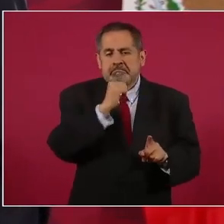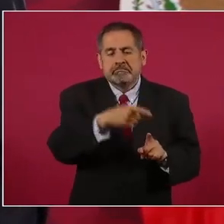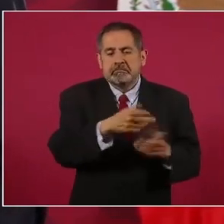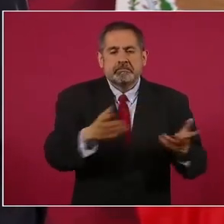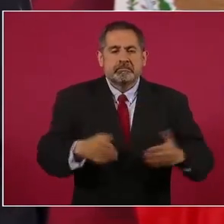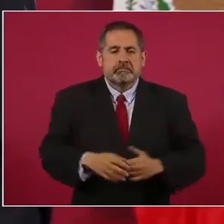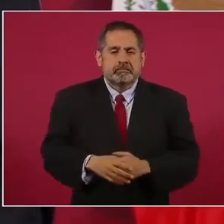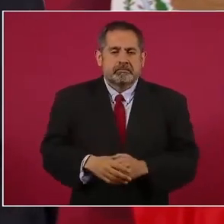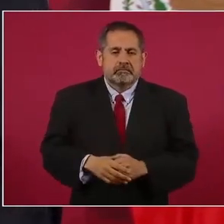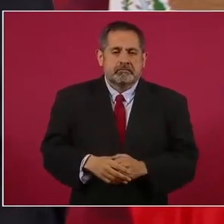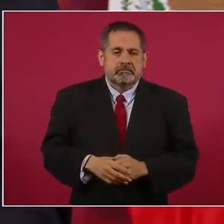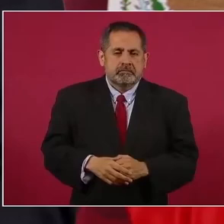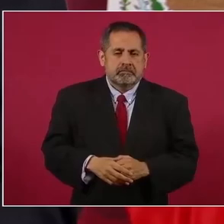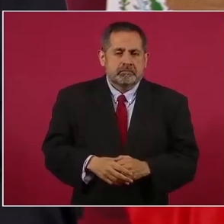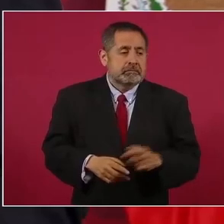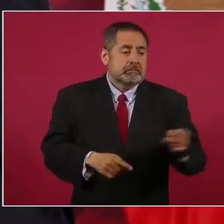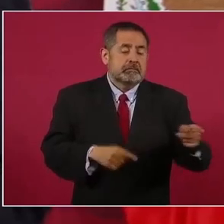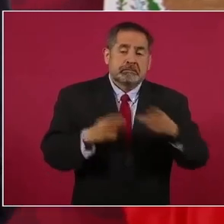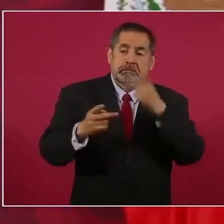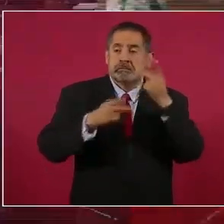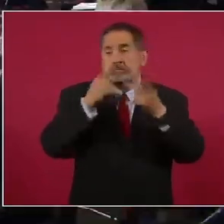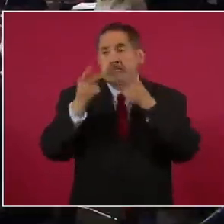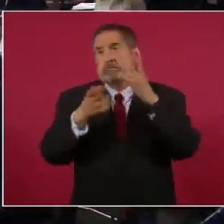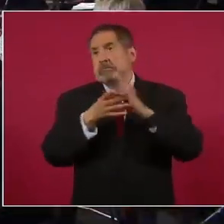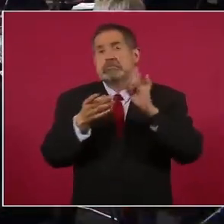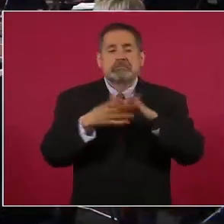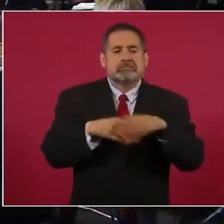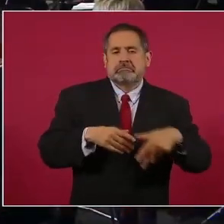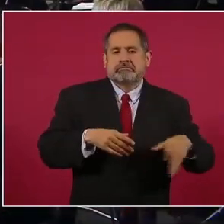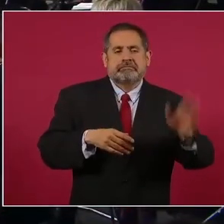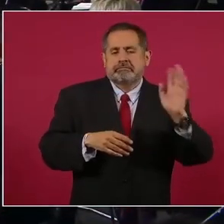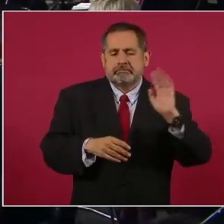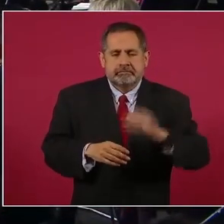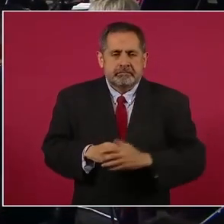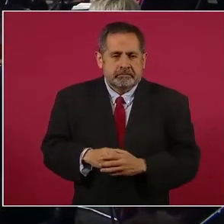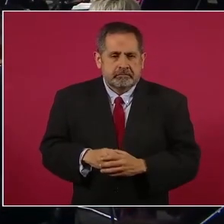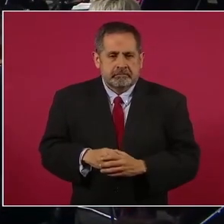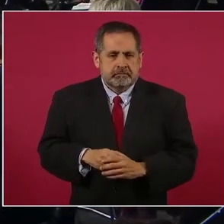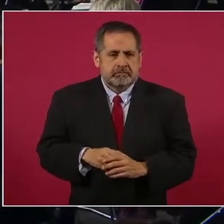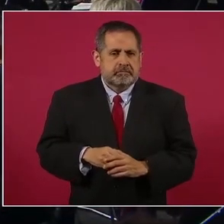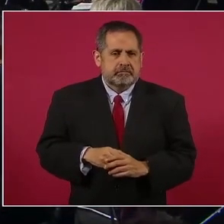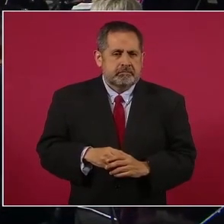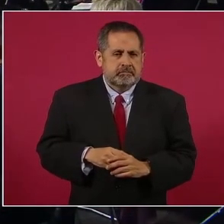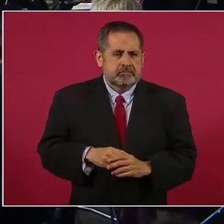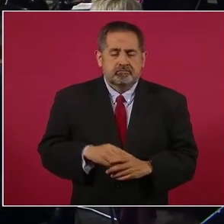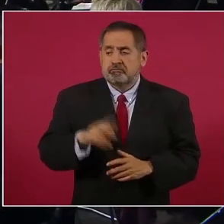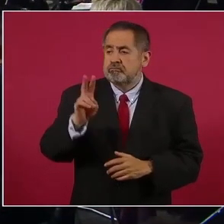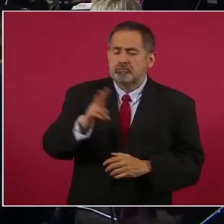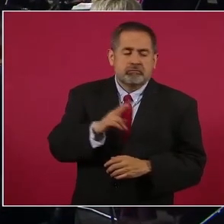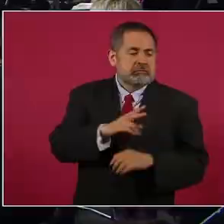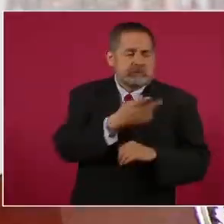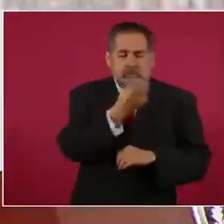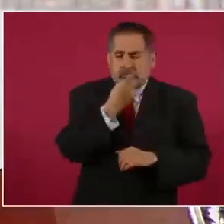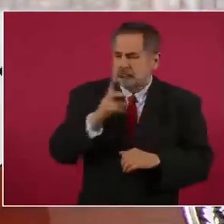Entonces, se empiezan a hablar de una fuente muy cercana,